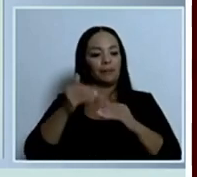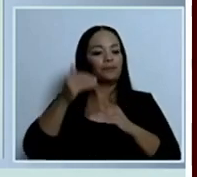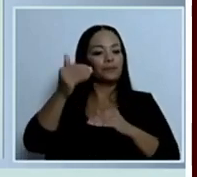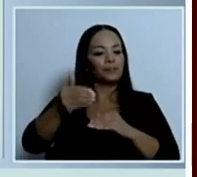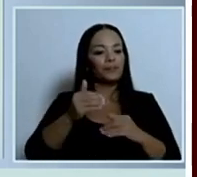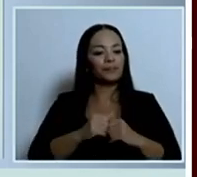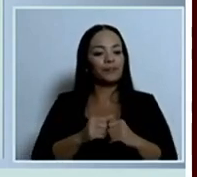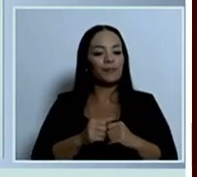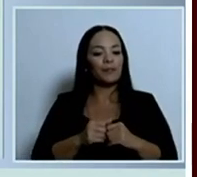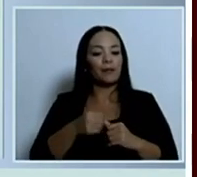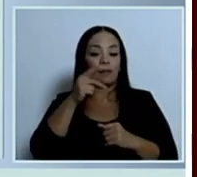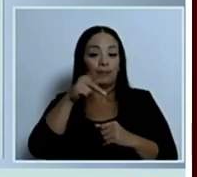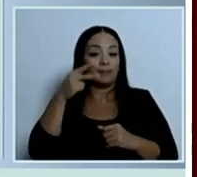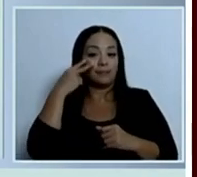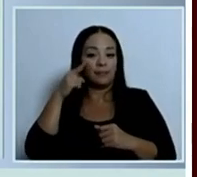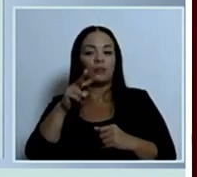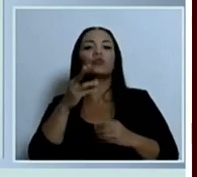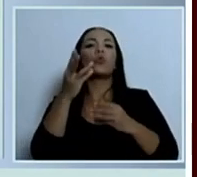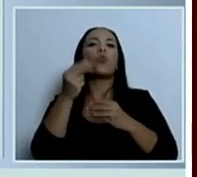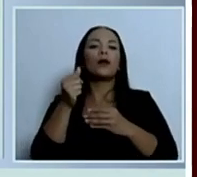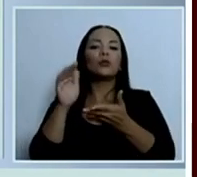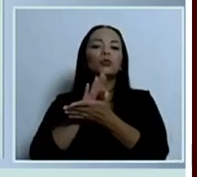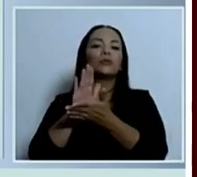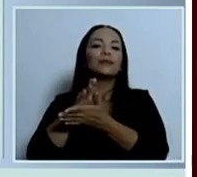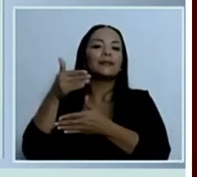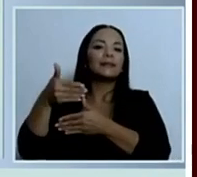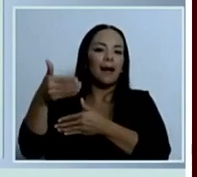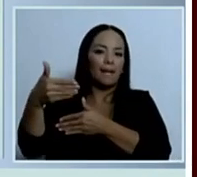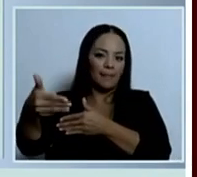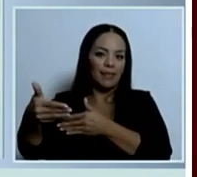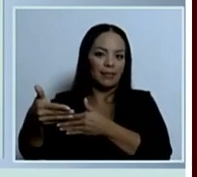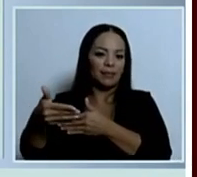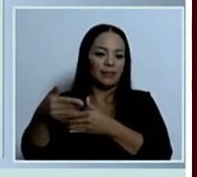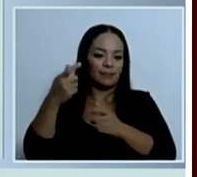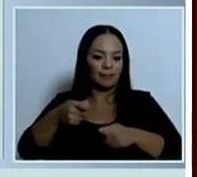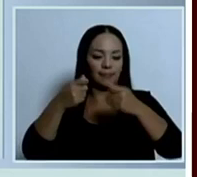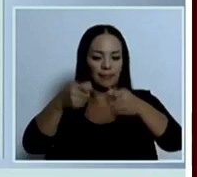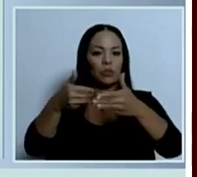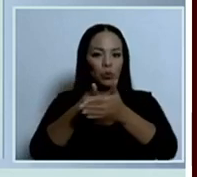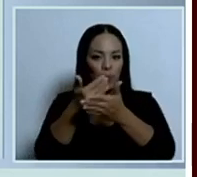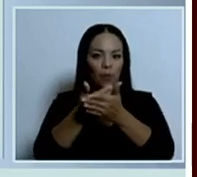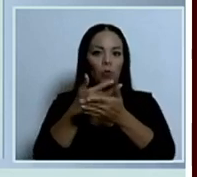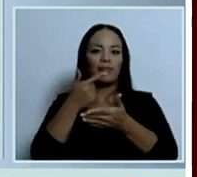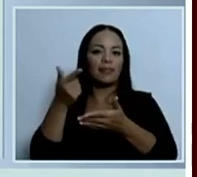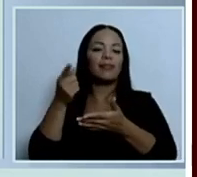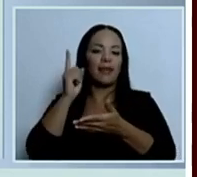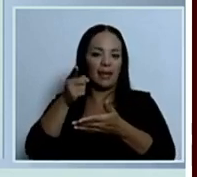la cantidad de trámites presentados ya con el nuevo decreto. Entonces hay un total